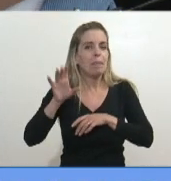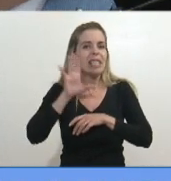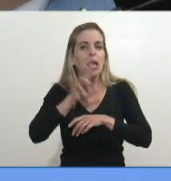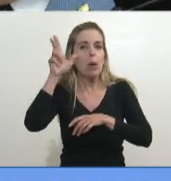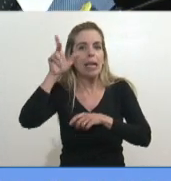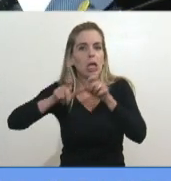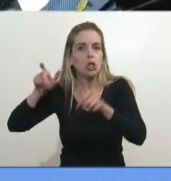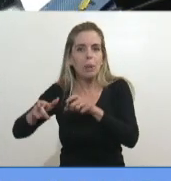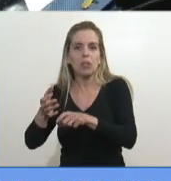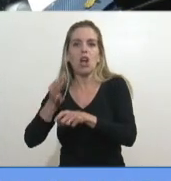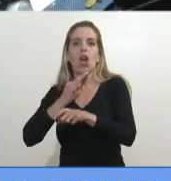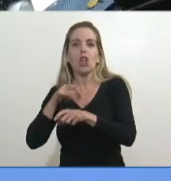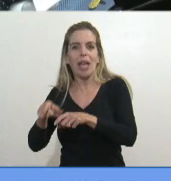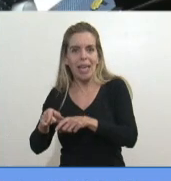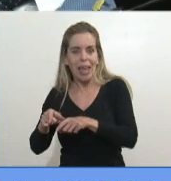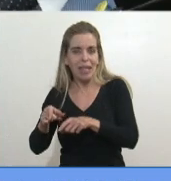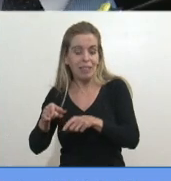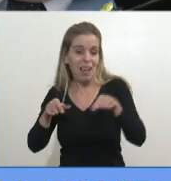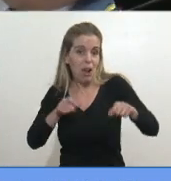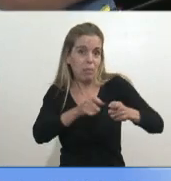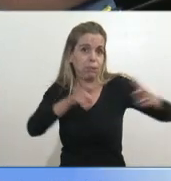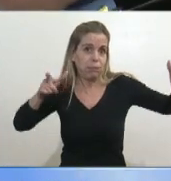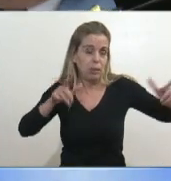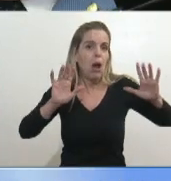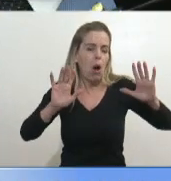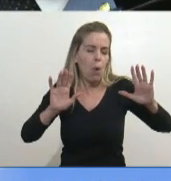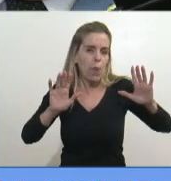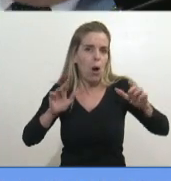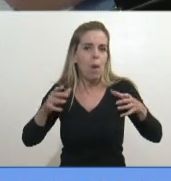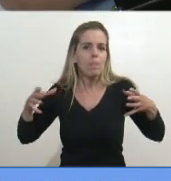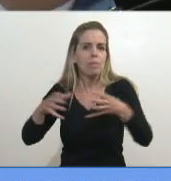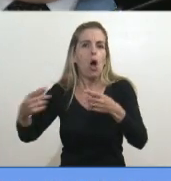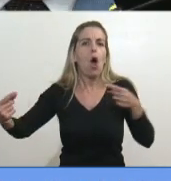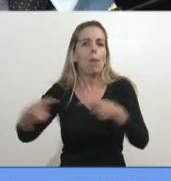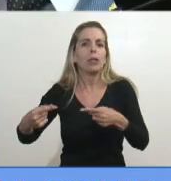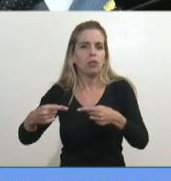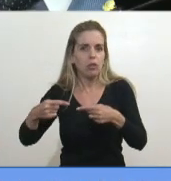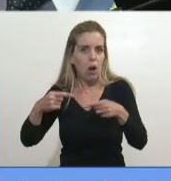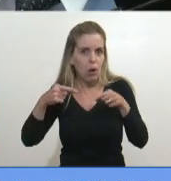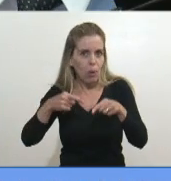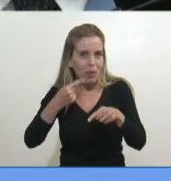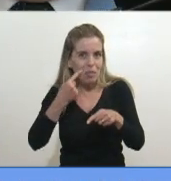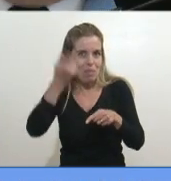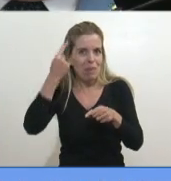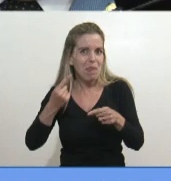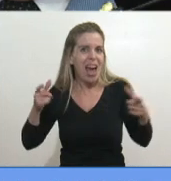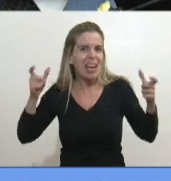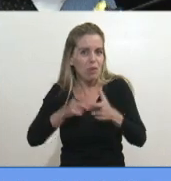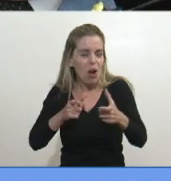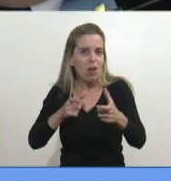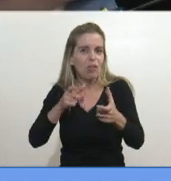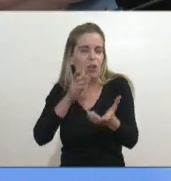Tener, y bueno, por supuesto que la oposición eligió, aquella vez que estuvimos acá, vuelvo a insistir, la reunión con el tema de derechos humanos,